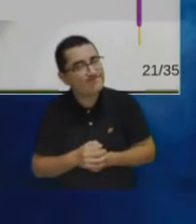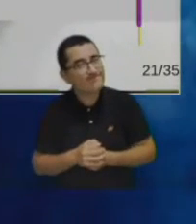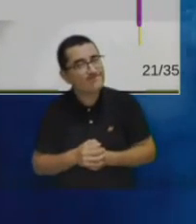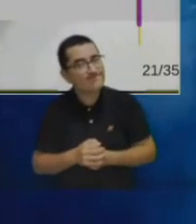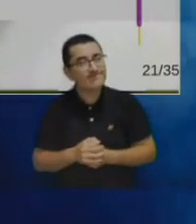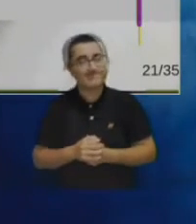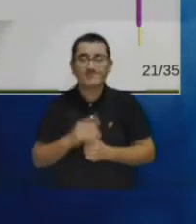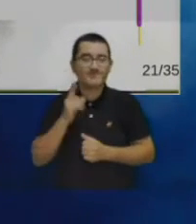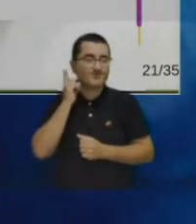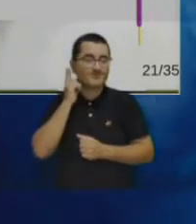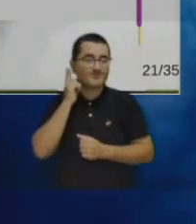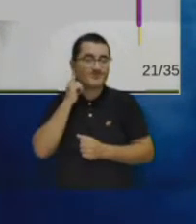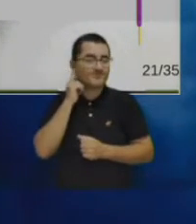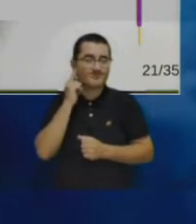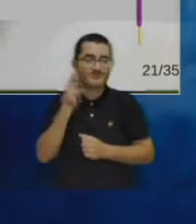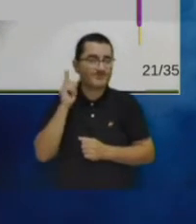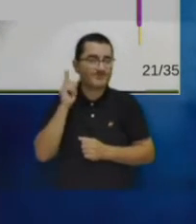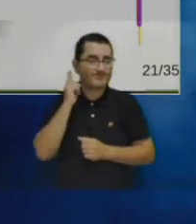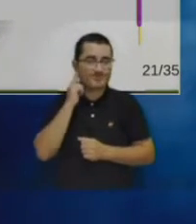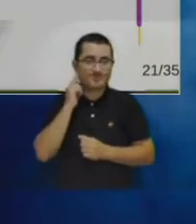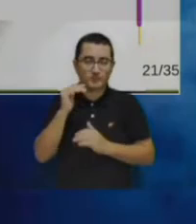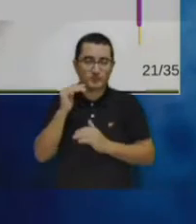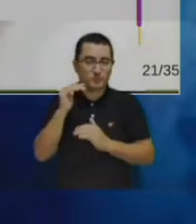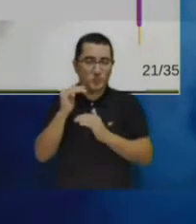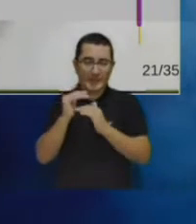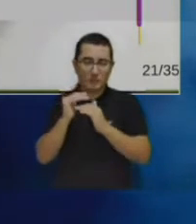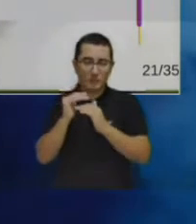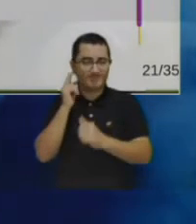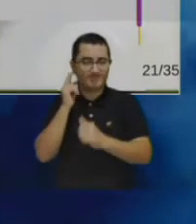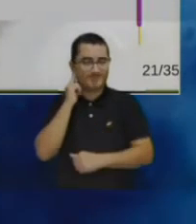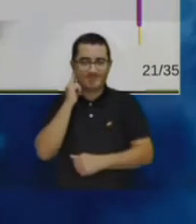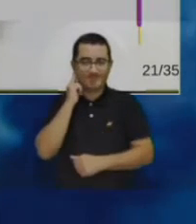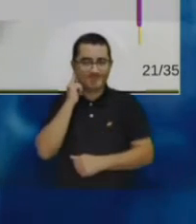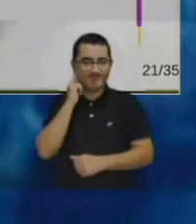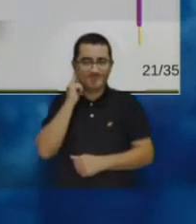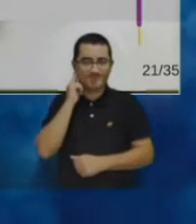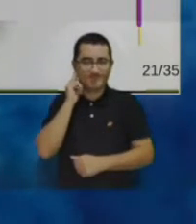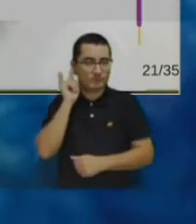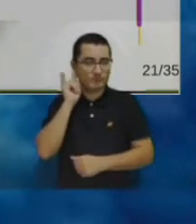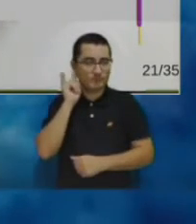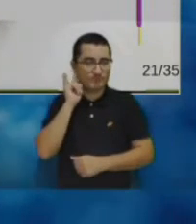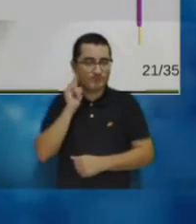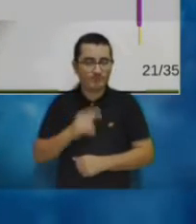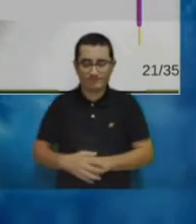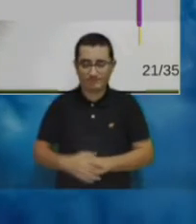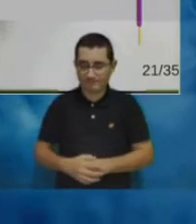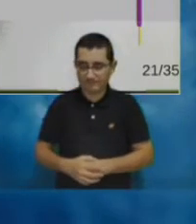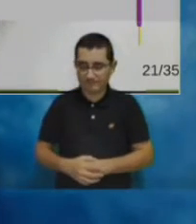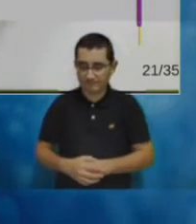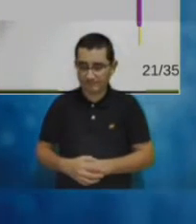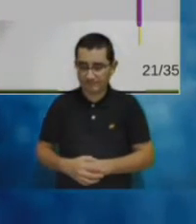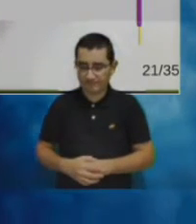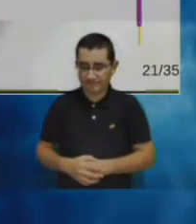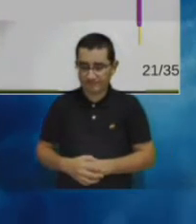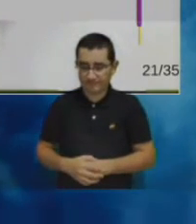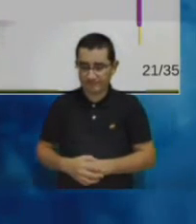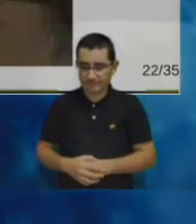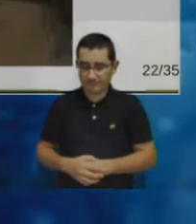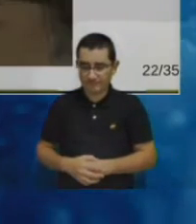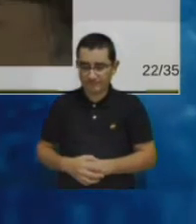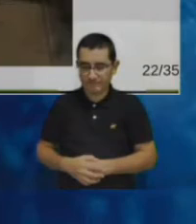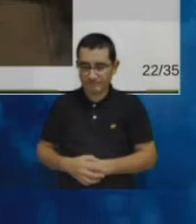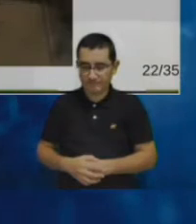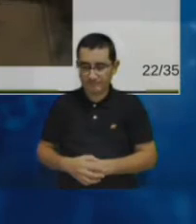desarrolla en una en un escenario de iluminación totalmente controlada para garantizar pues la precisión de esta parte del proceso